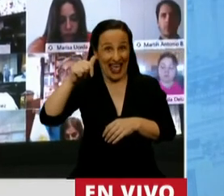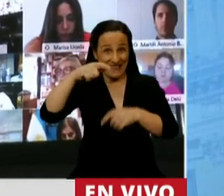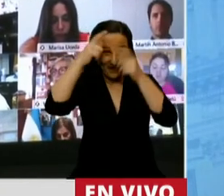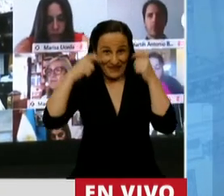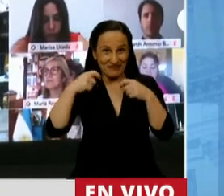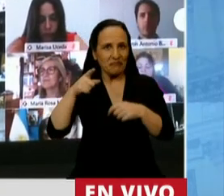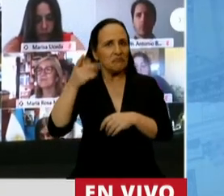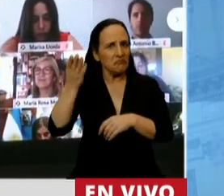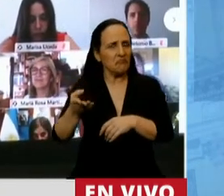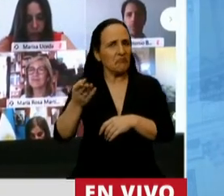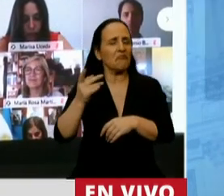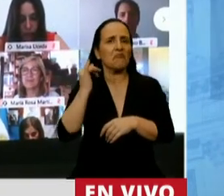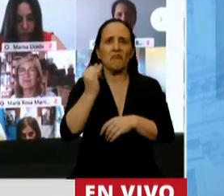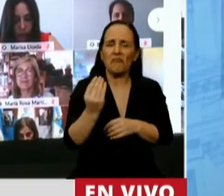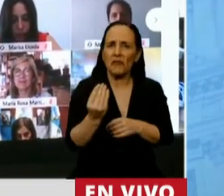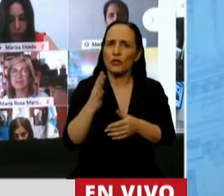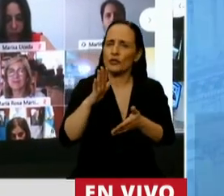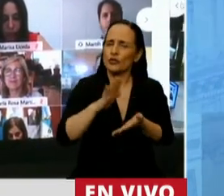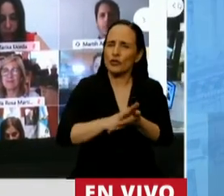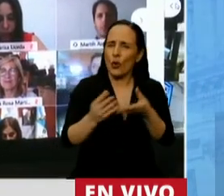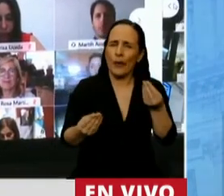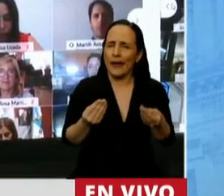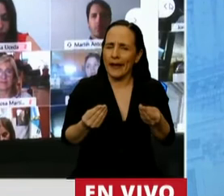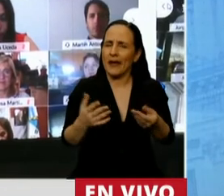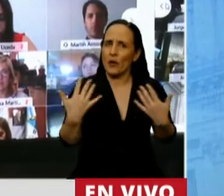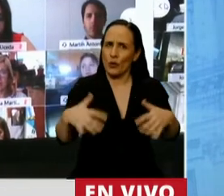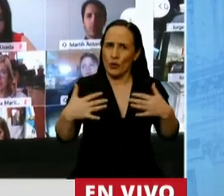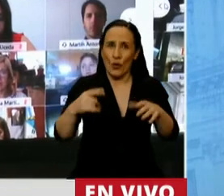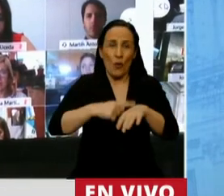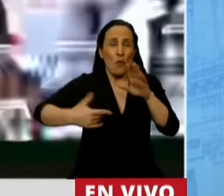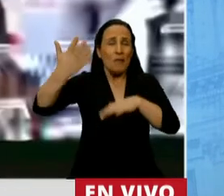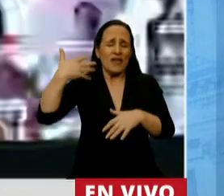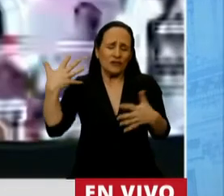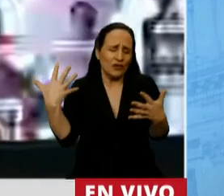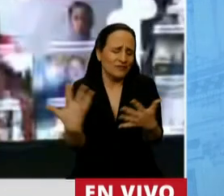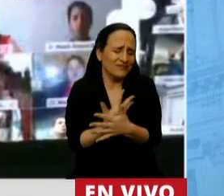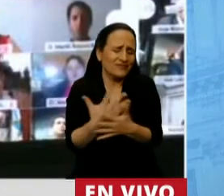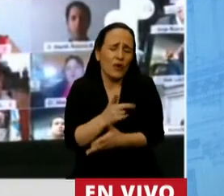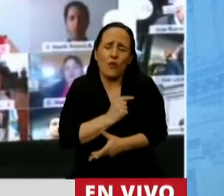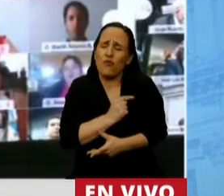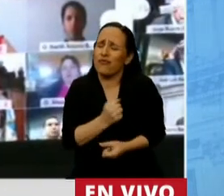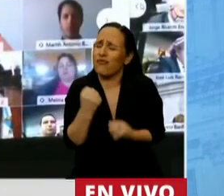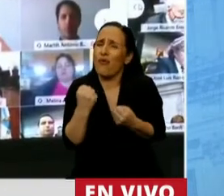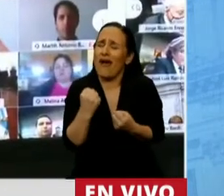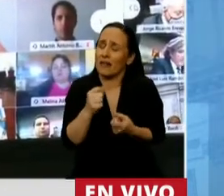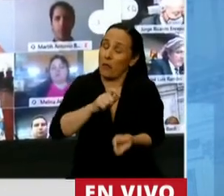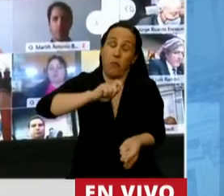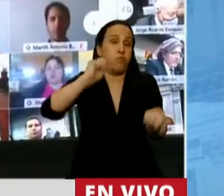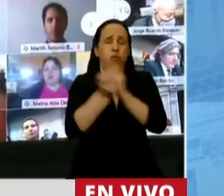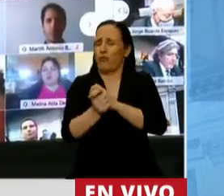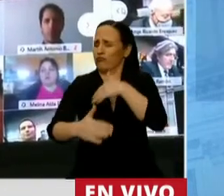la pelea de poder generar de tanto dolor, tanta fuerza, tanta lucha y tanto amor.